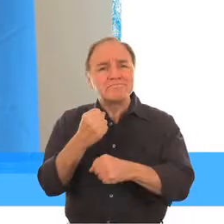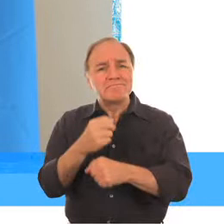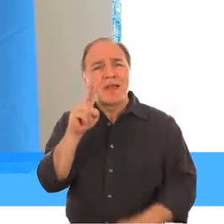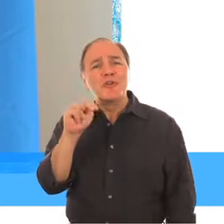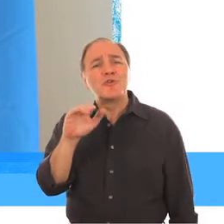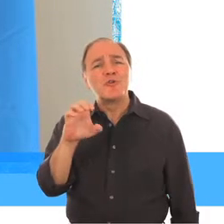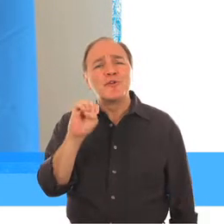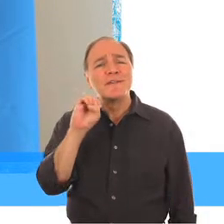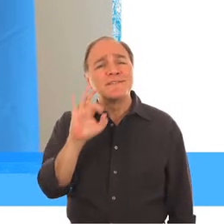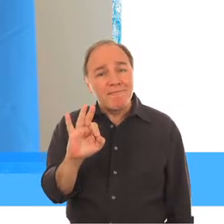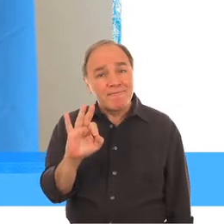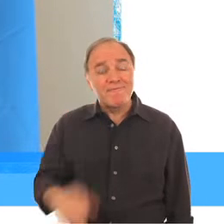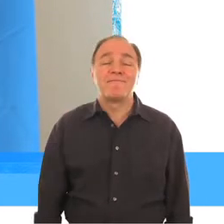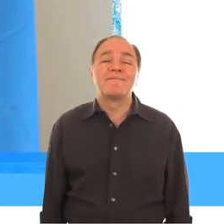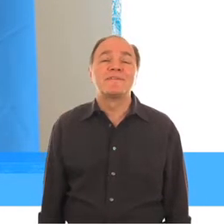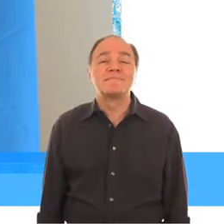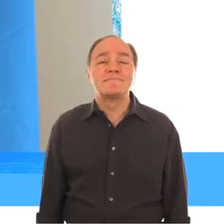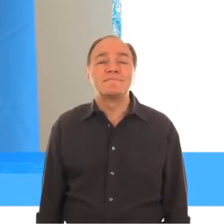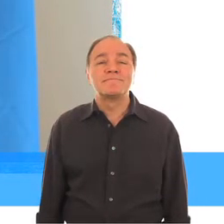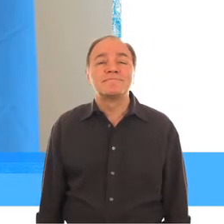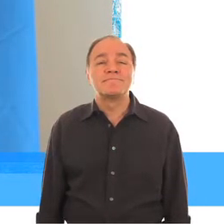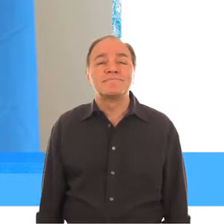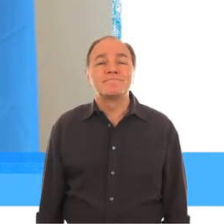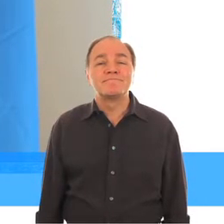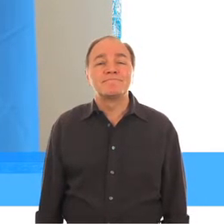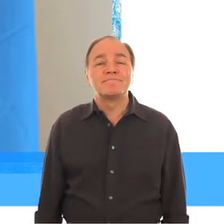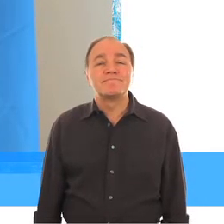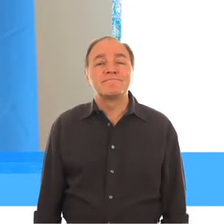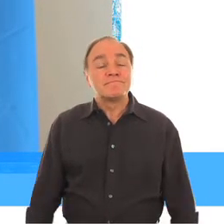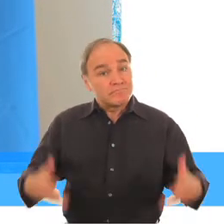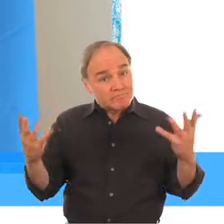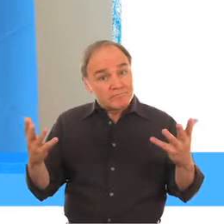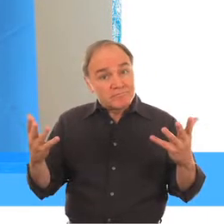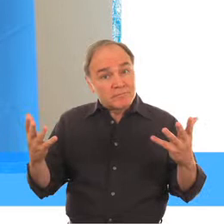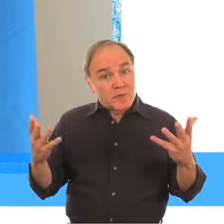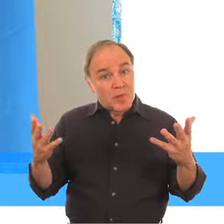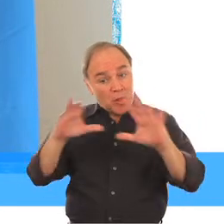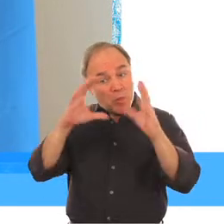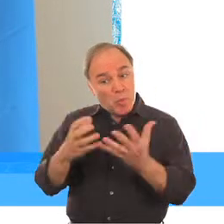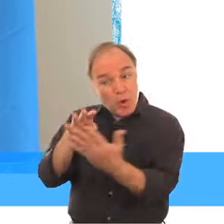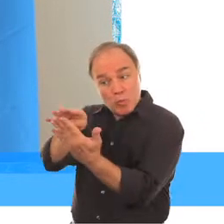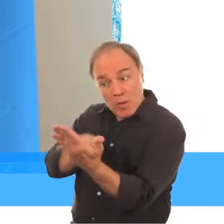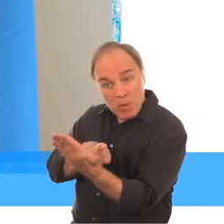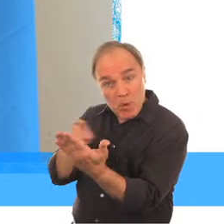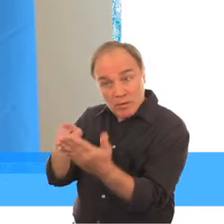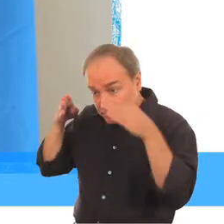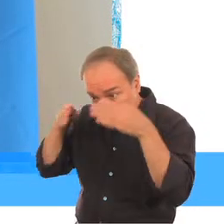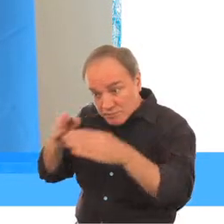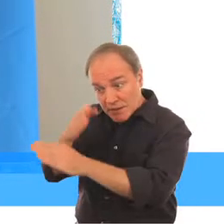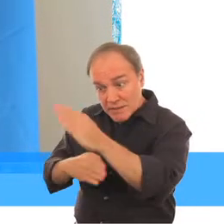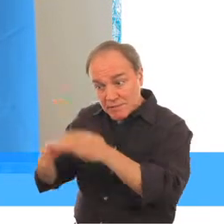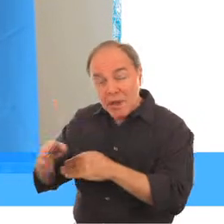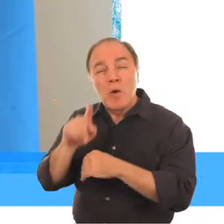llamo Rosangela Berman-Bieler y soy la asesora principal de UNICEF sobre niños y discapacidad. Según el Informe Mundial sobre la Discapacidad,